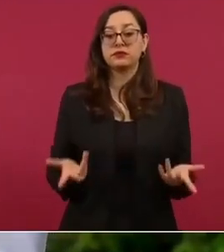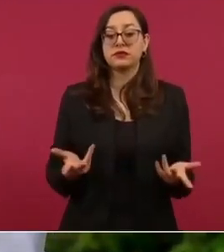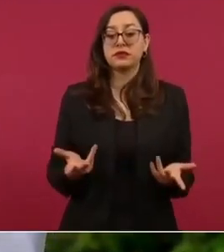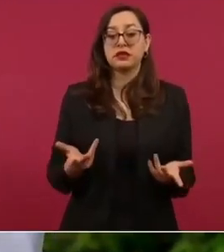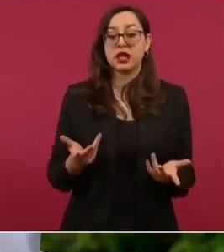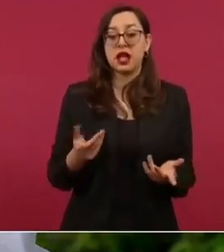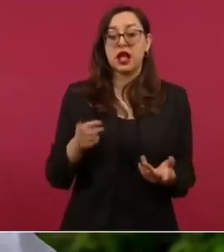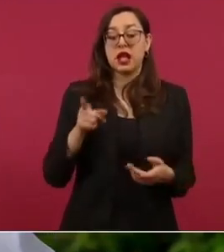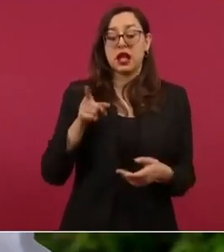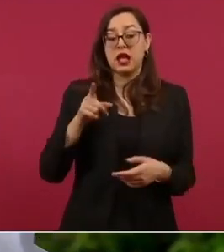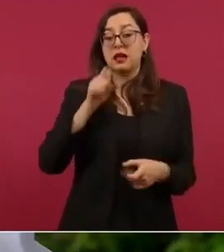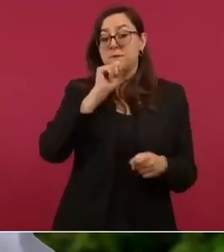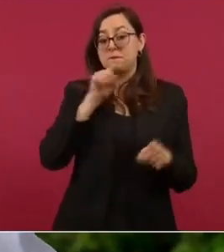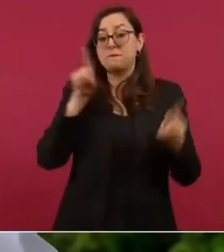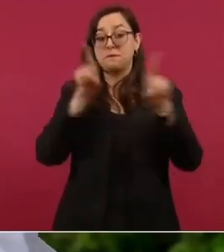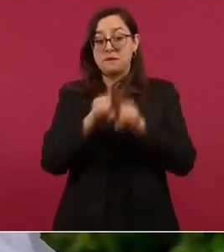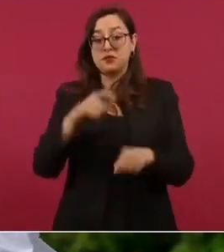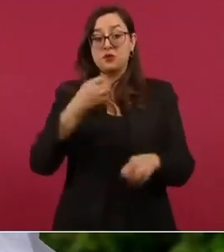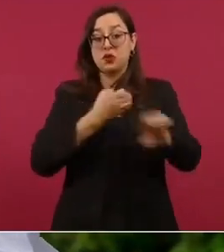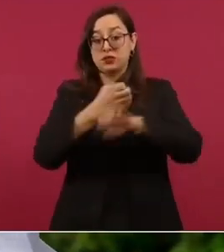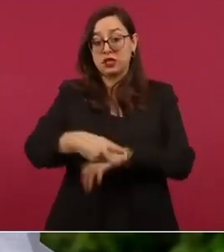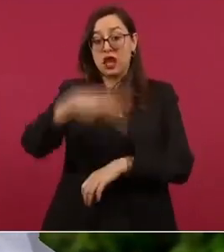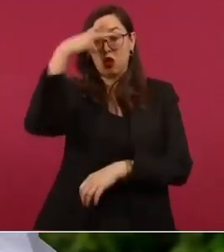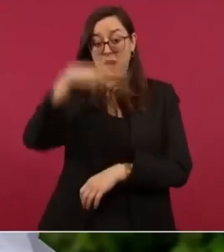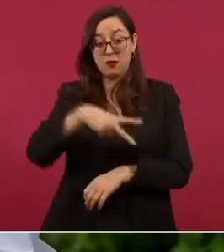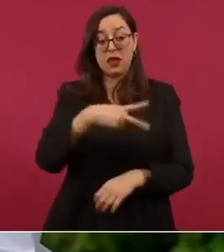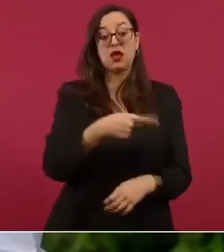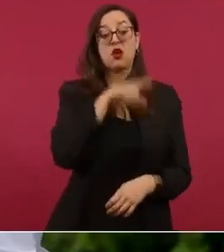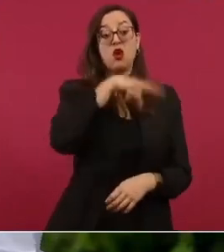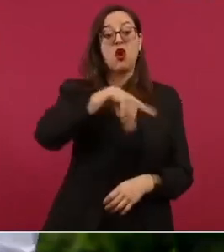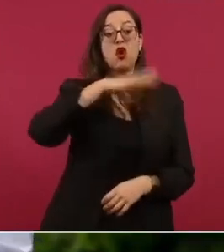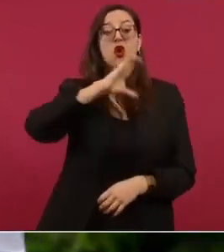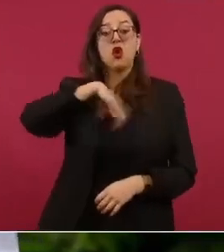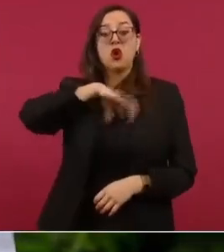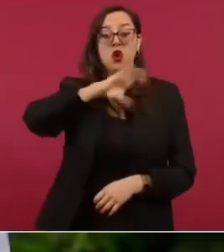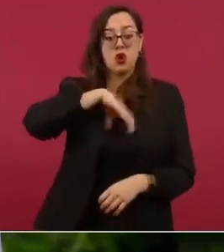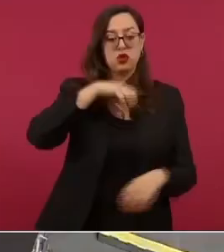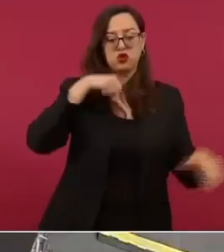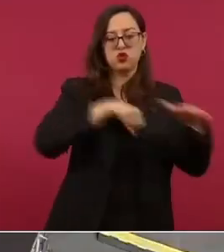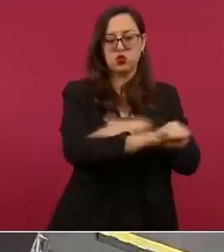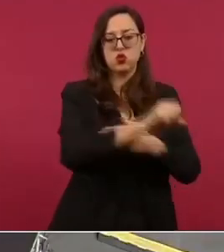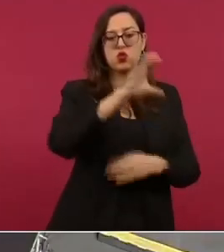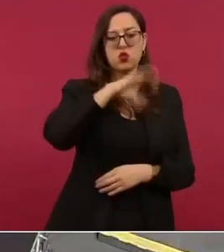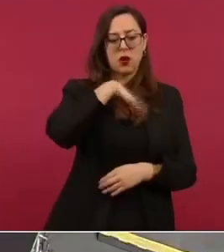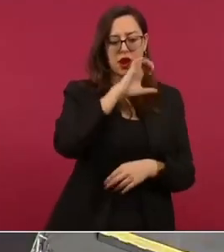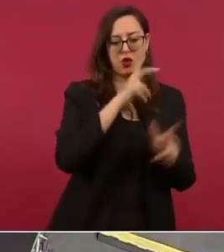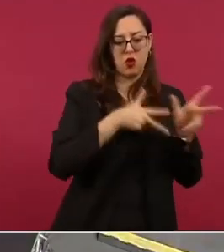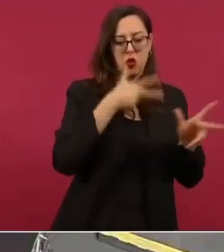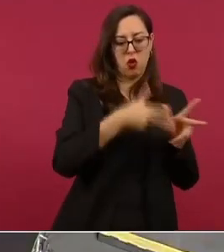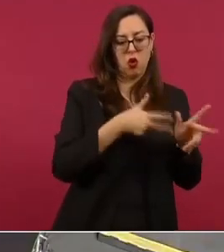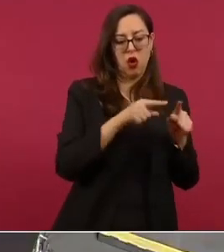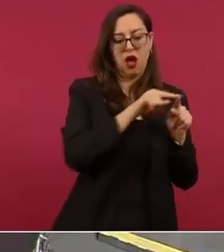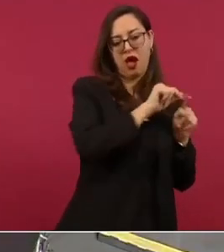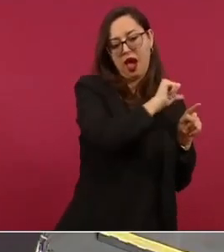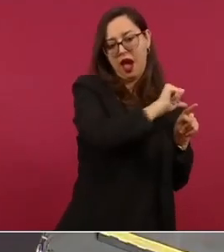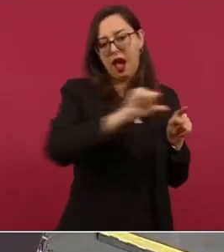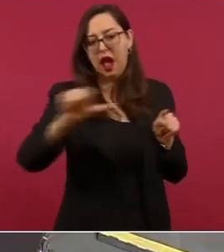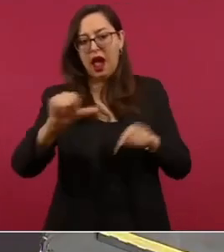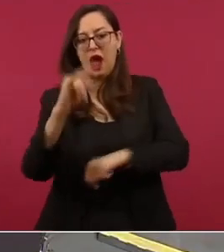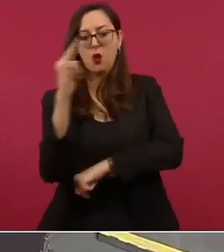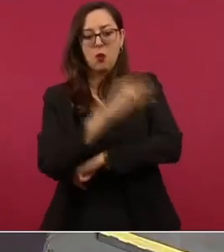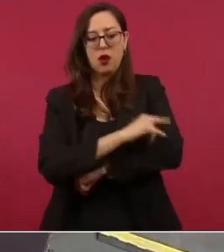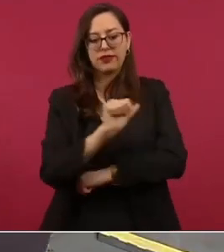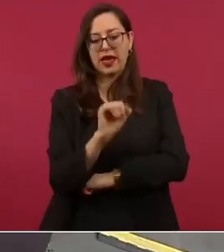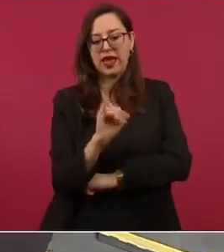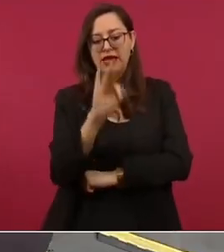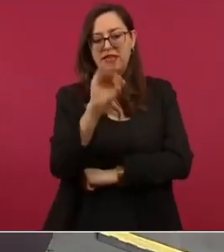del tren Lechería Aeropuerto Felipe Ángeles para llegar en 45 minutos de Buena Vista en